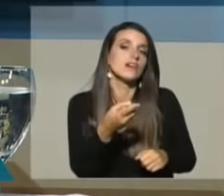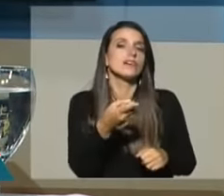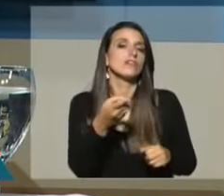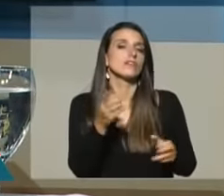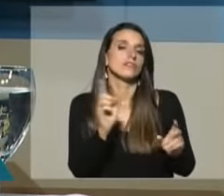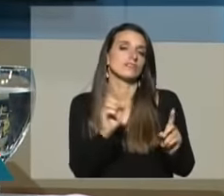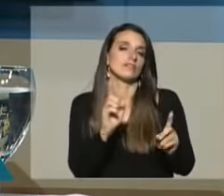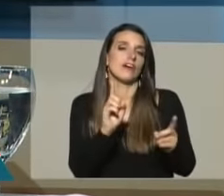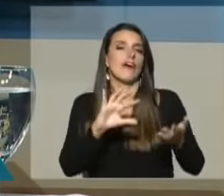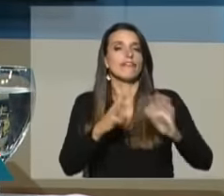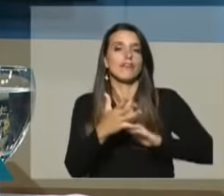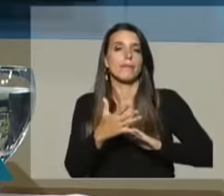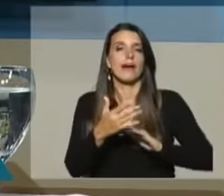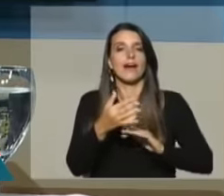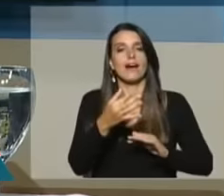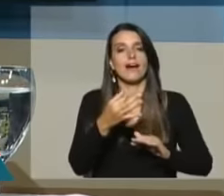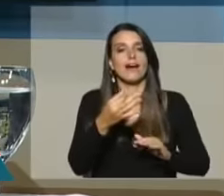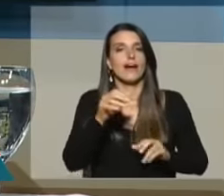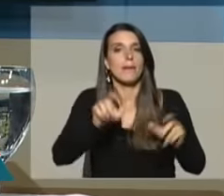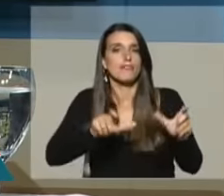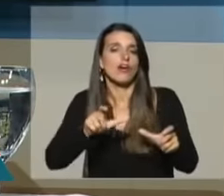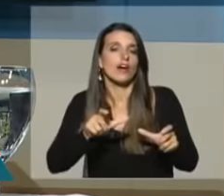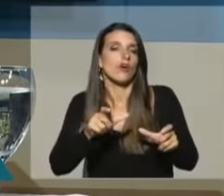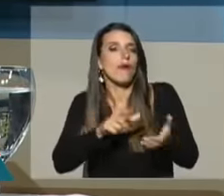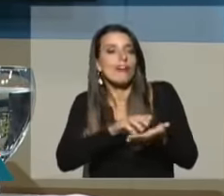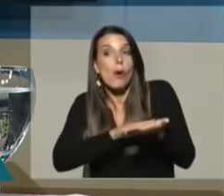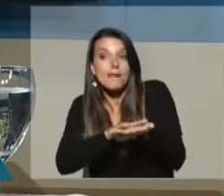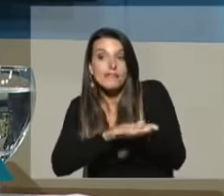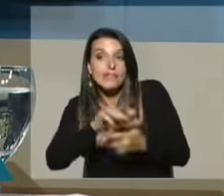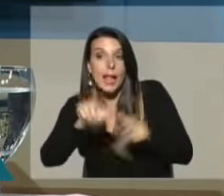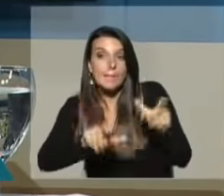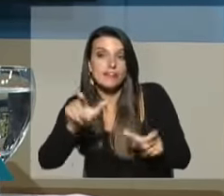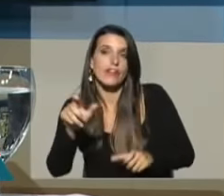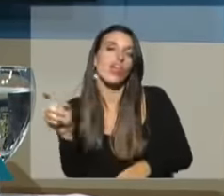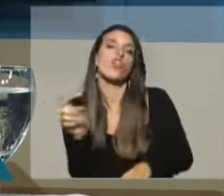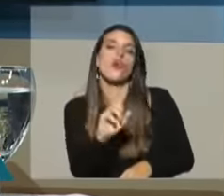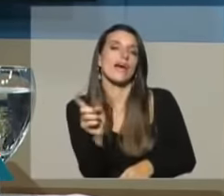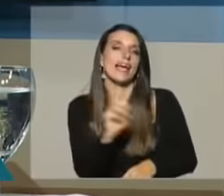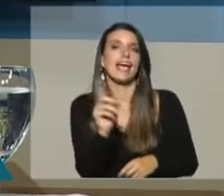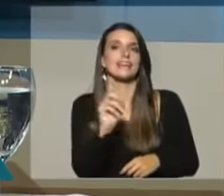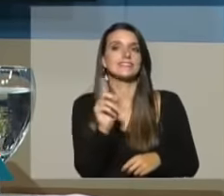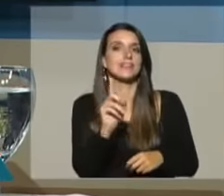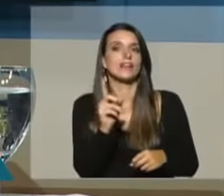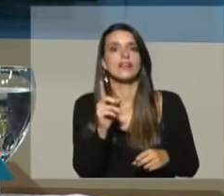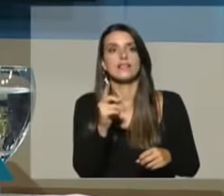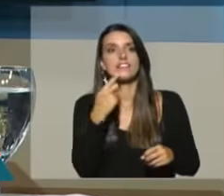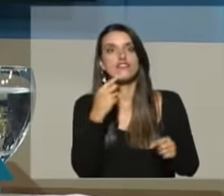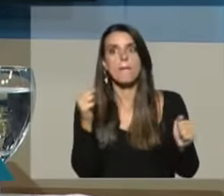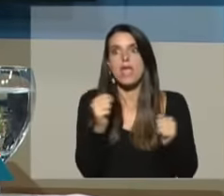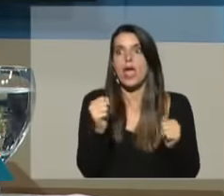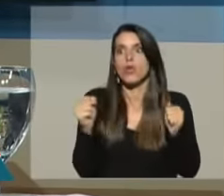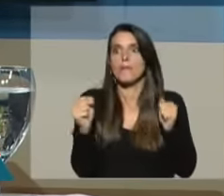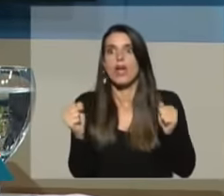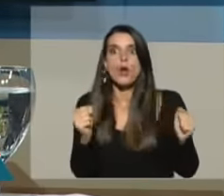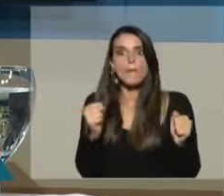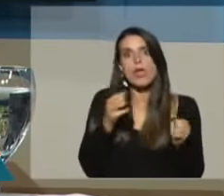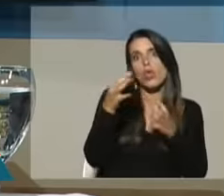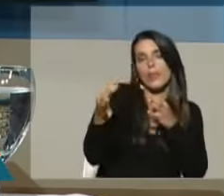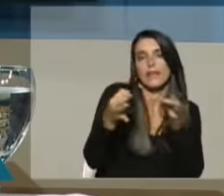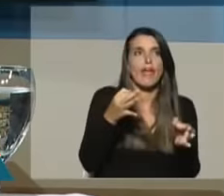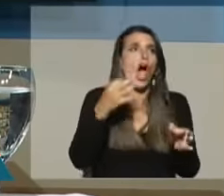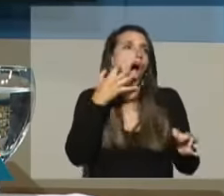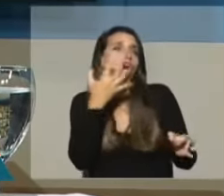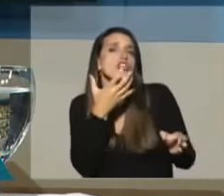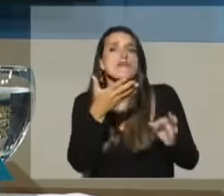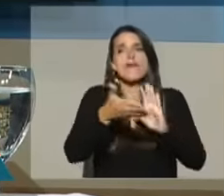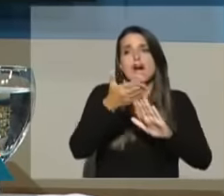con objetividad. Y si necesita que sea convencido, no es mostrando cucos a la cámara diciendo lo que va a pasar y lo horrible